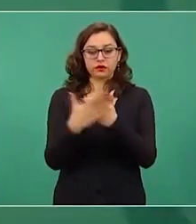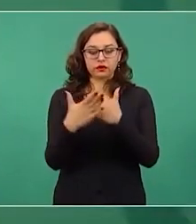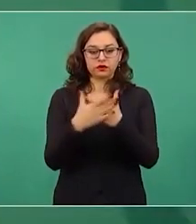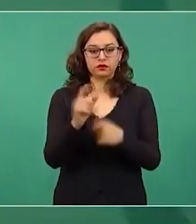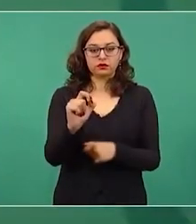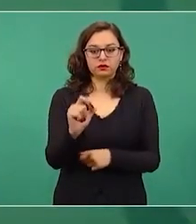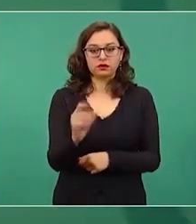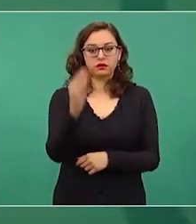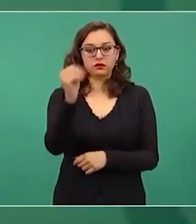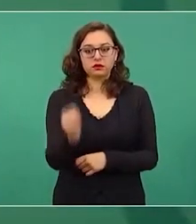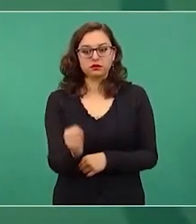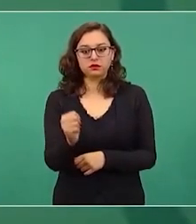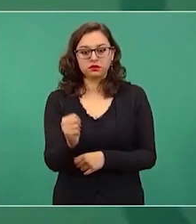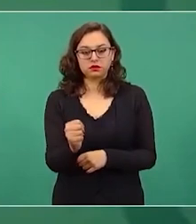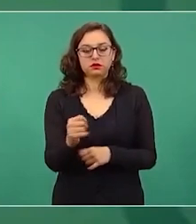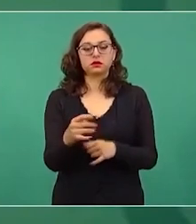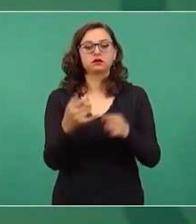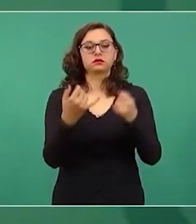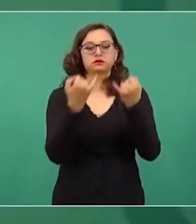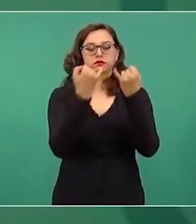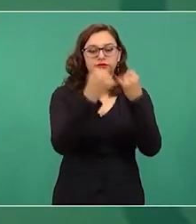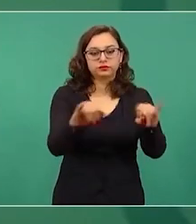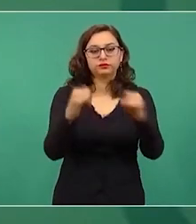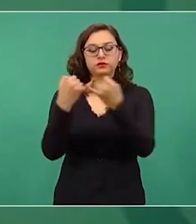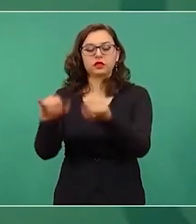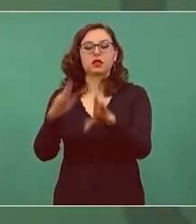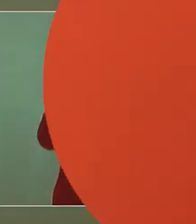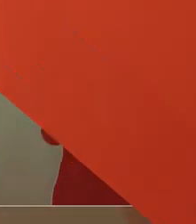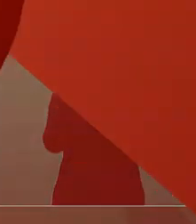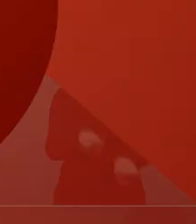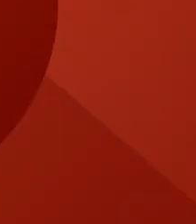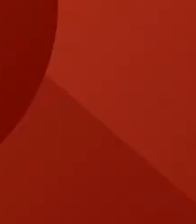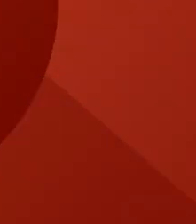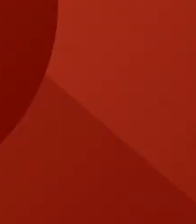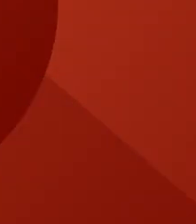sucursales del Banco del Bienestar